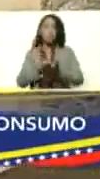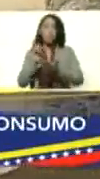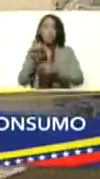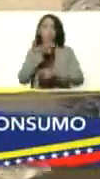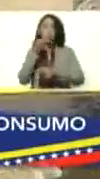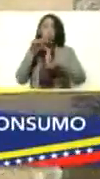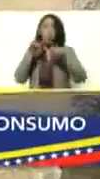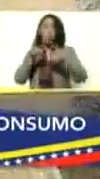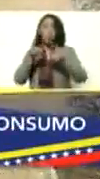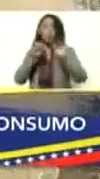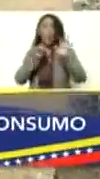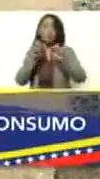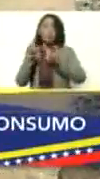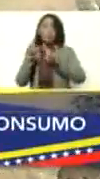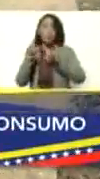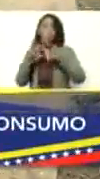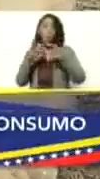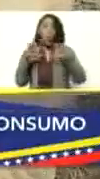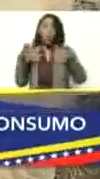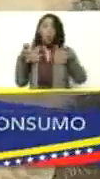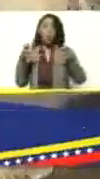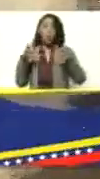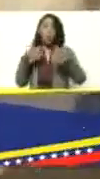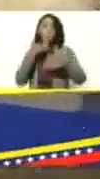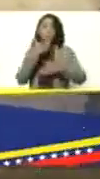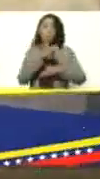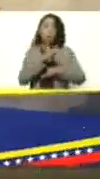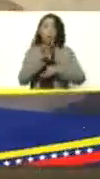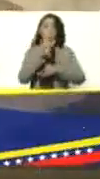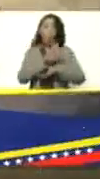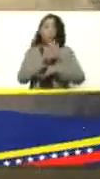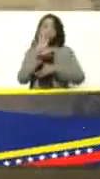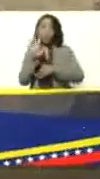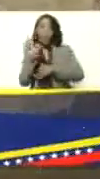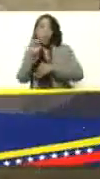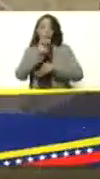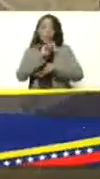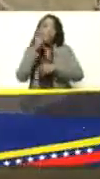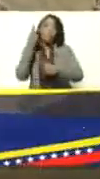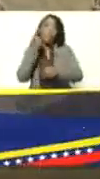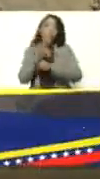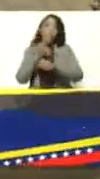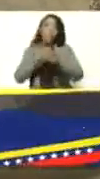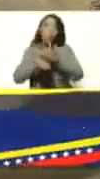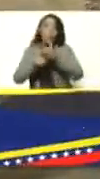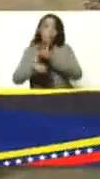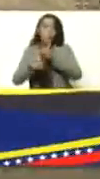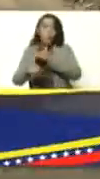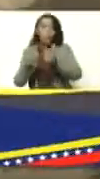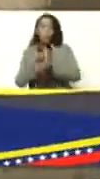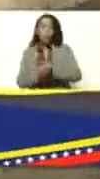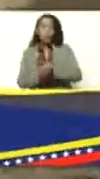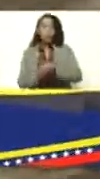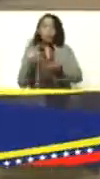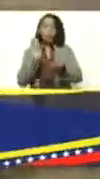montando ahorita 700 ovejas, que próximamente en 4 o 5 meses deben estar pariendo, pues. Bueno, es importante